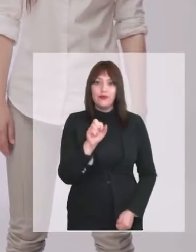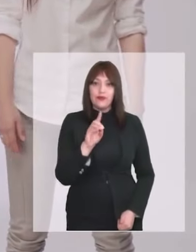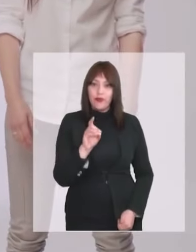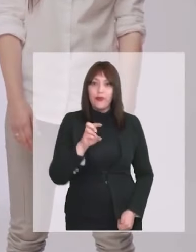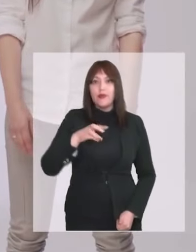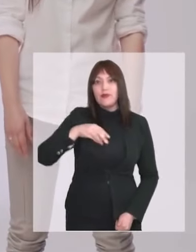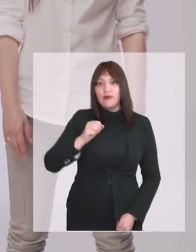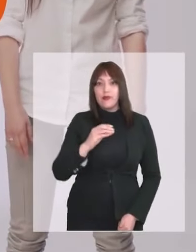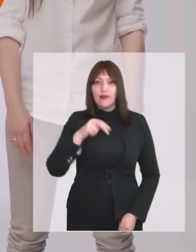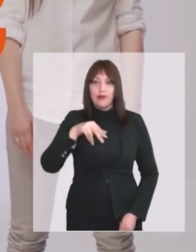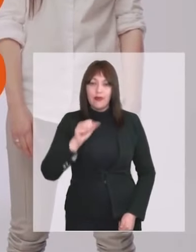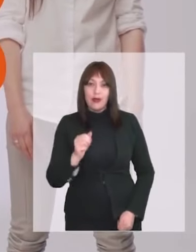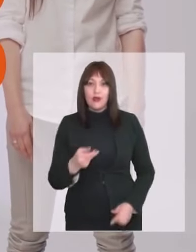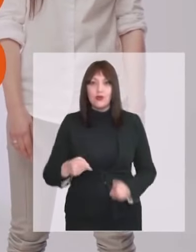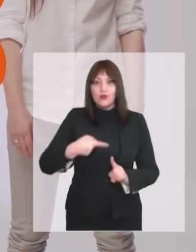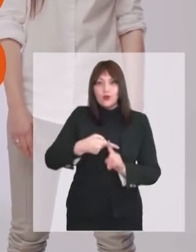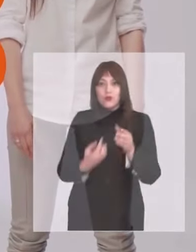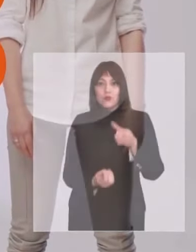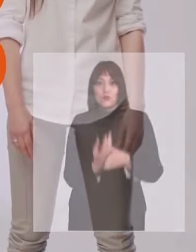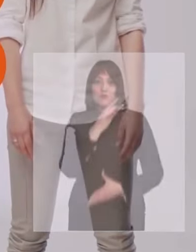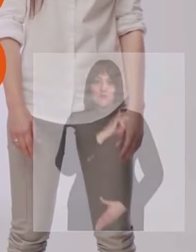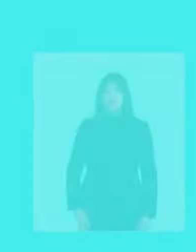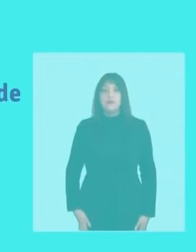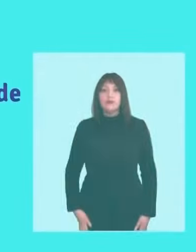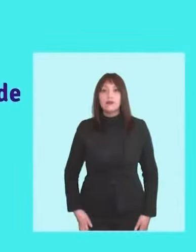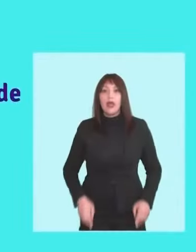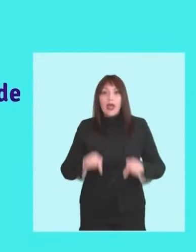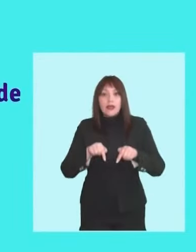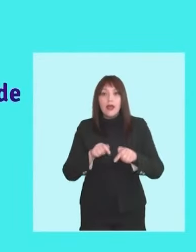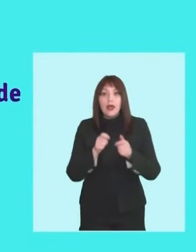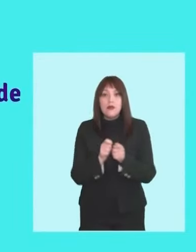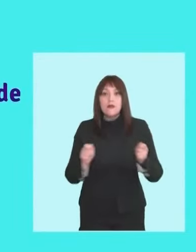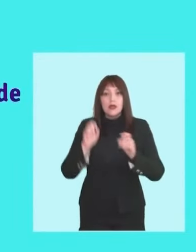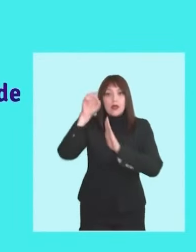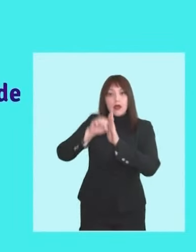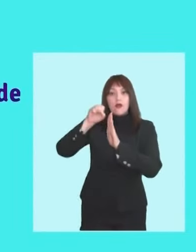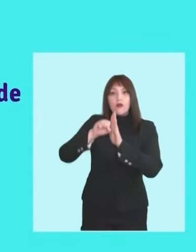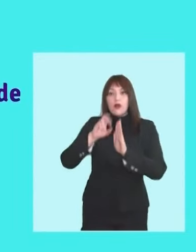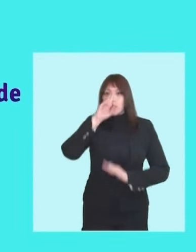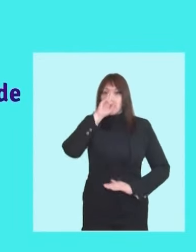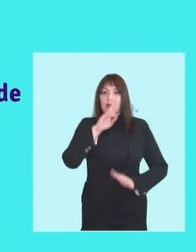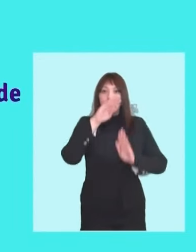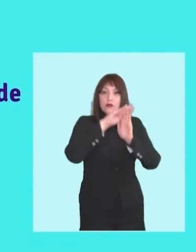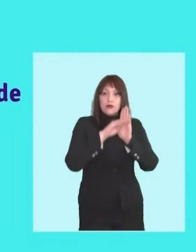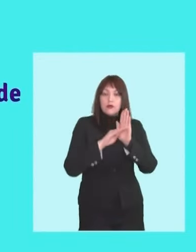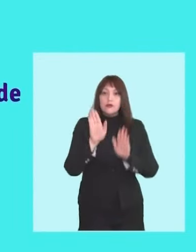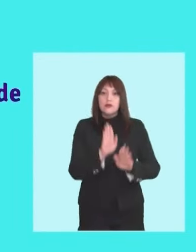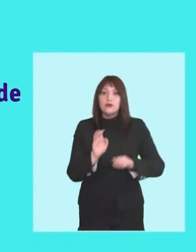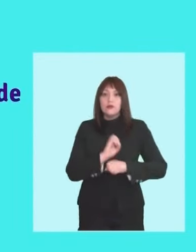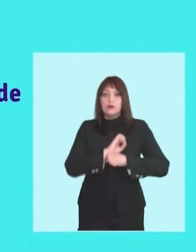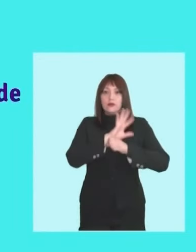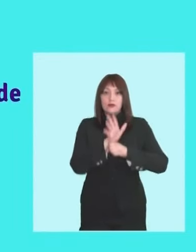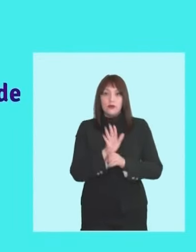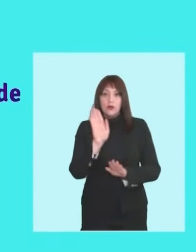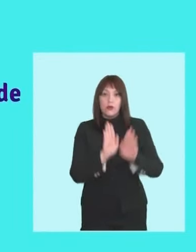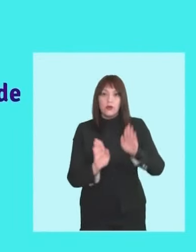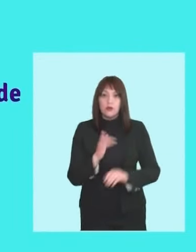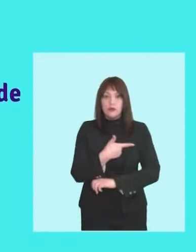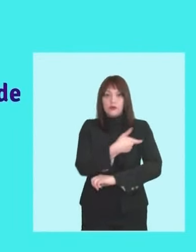Salvador y Macarena, sumando para un nuevo Chile. Esta franja se grabó respetando los protocolos de prevención del COVID-19.